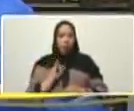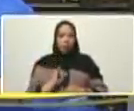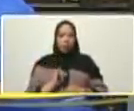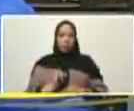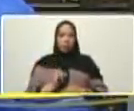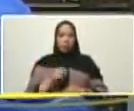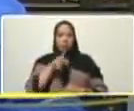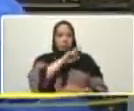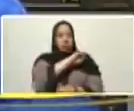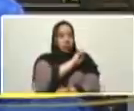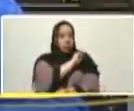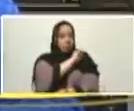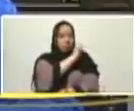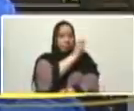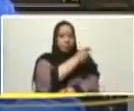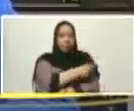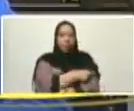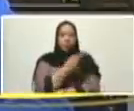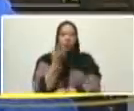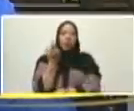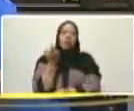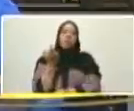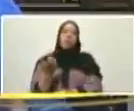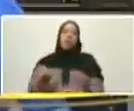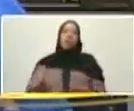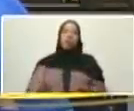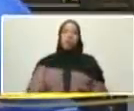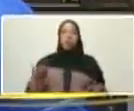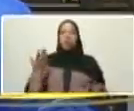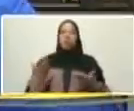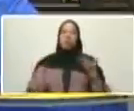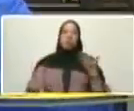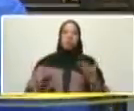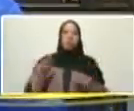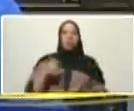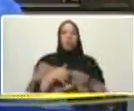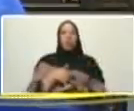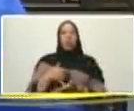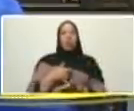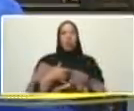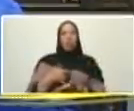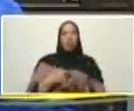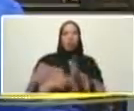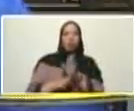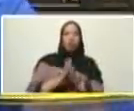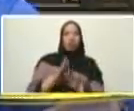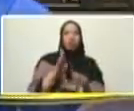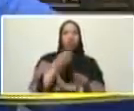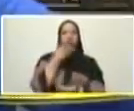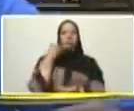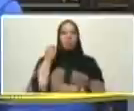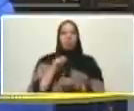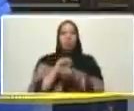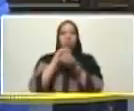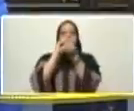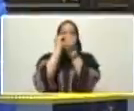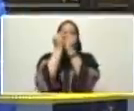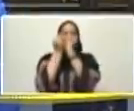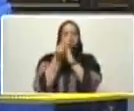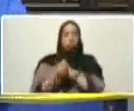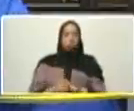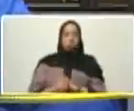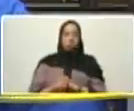y sabemos que cosas fallan que cosas funcionan y que cosas hay que hacer con el poder popular así que hay que hacer un